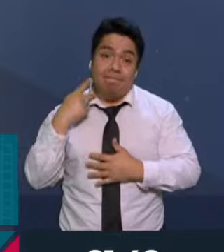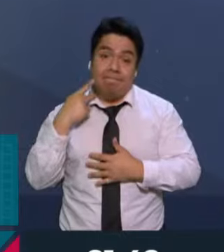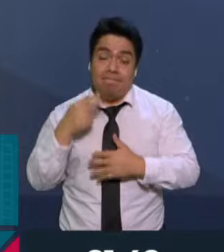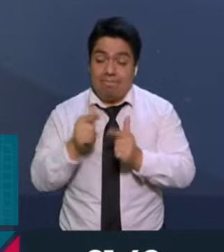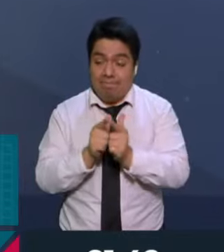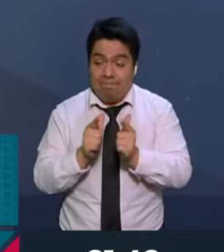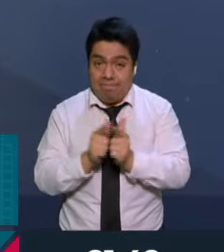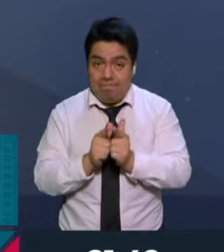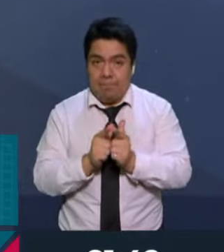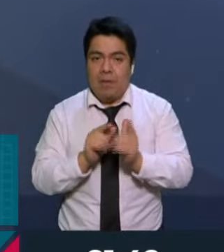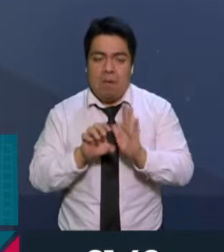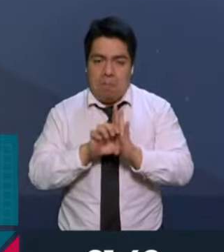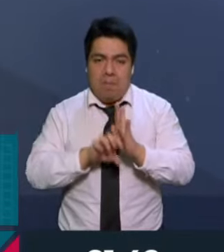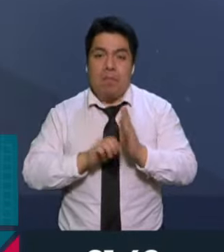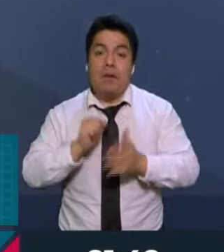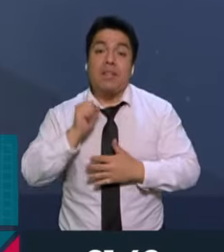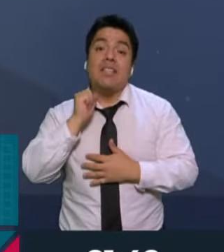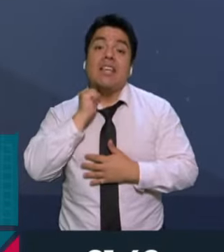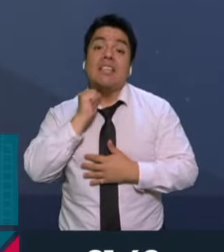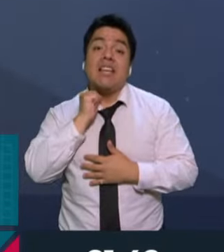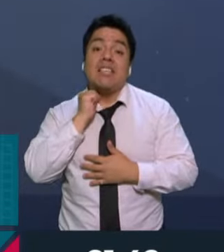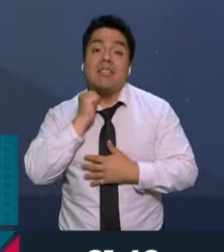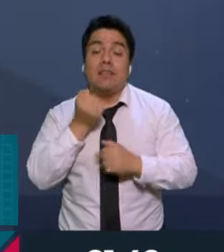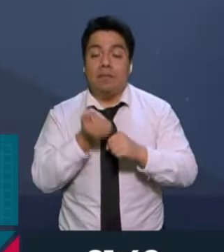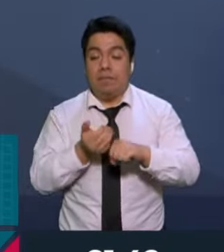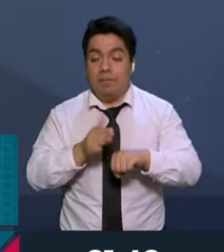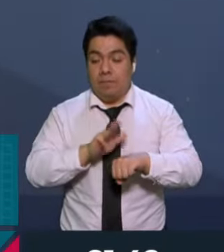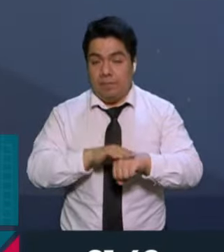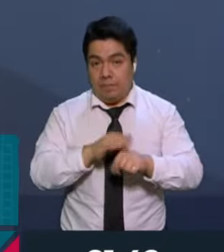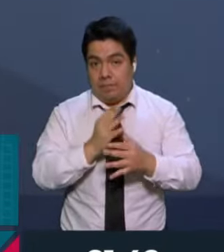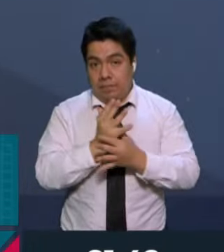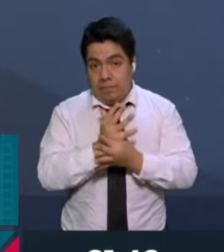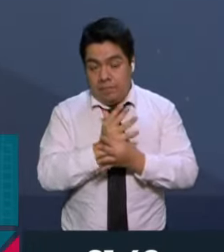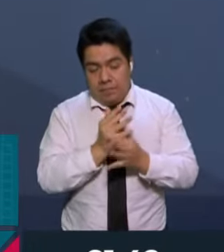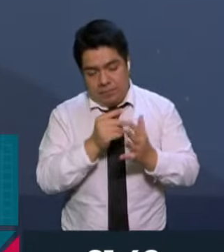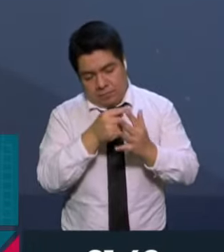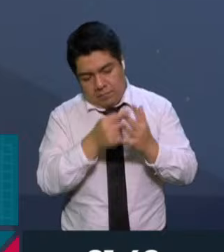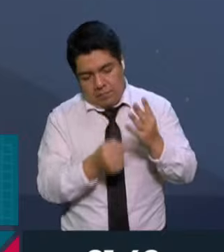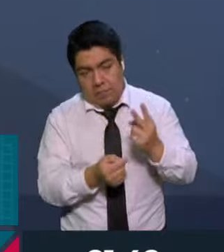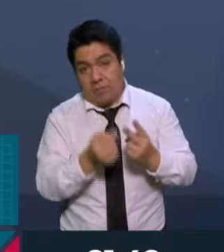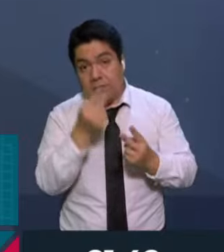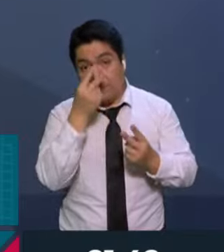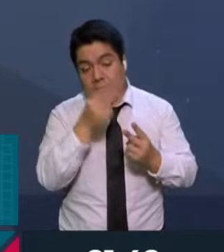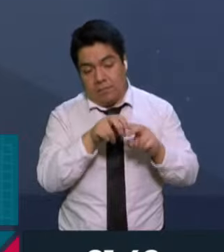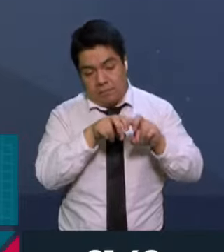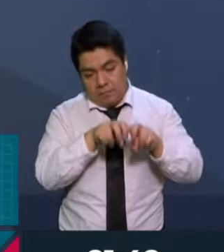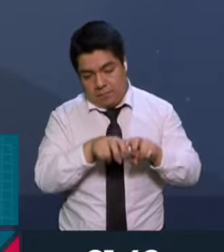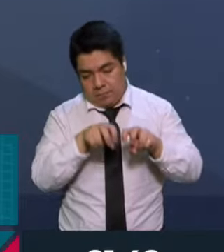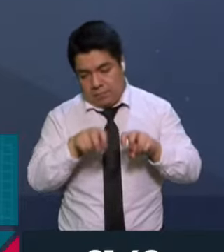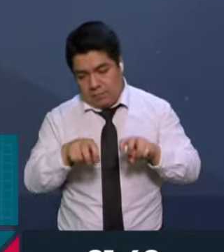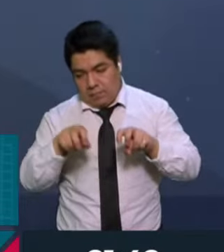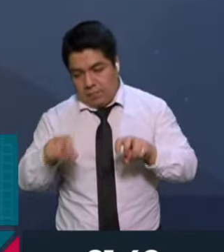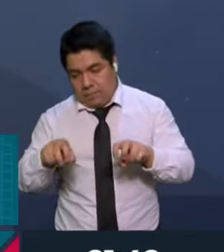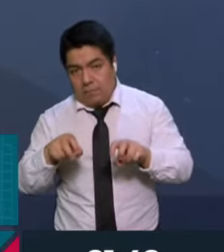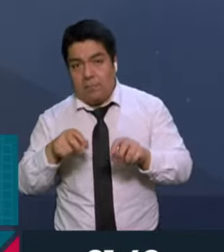Y hablando del Senado, por ejemplo, nuestro sistema establece que se asignan dos escaños al partido o coalición que gana y uno